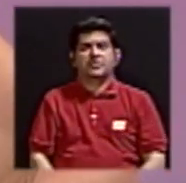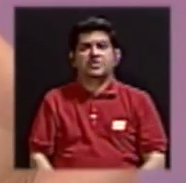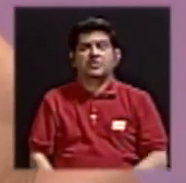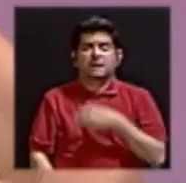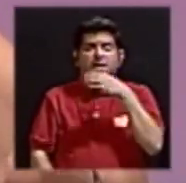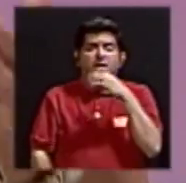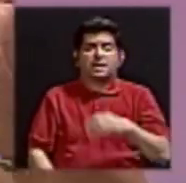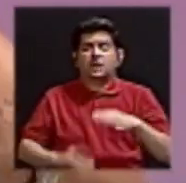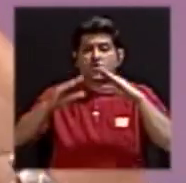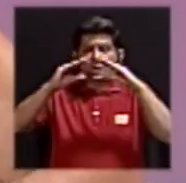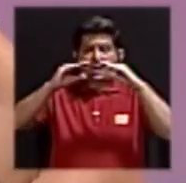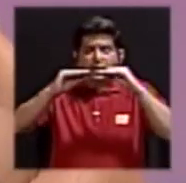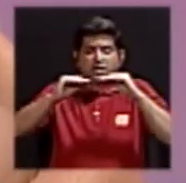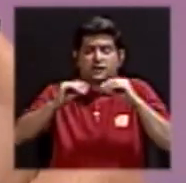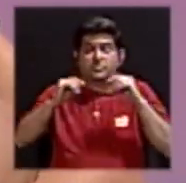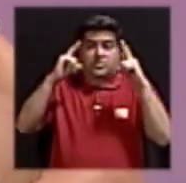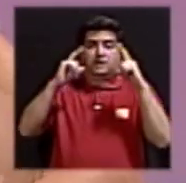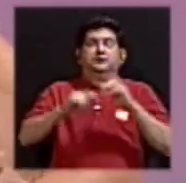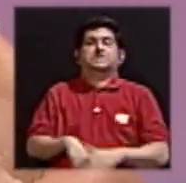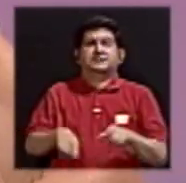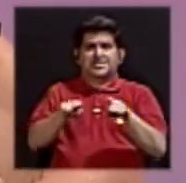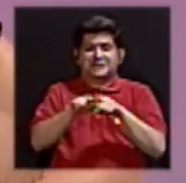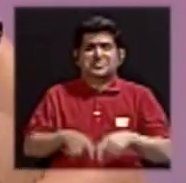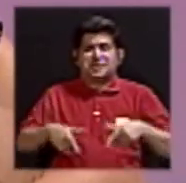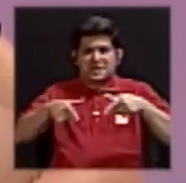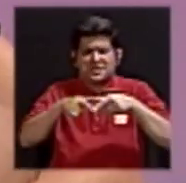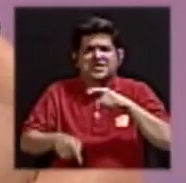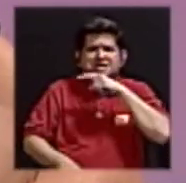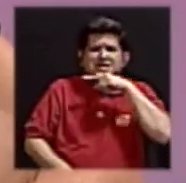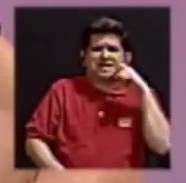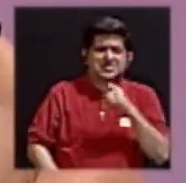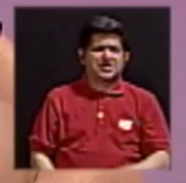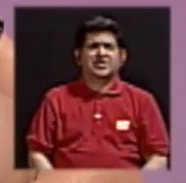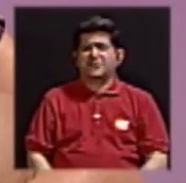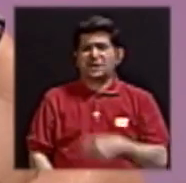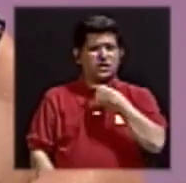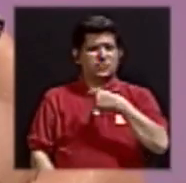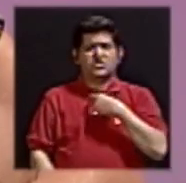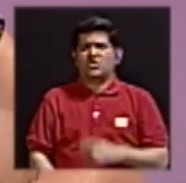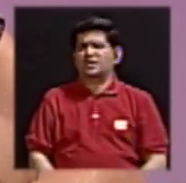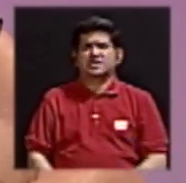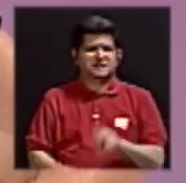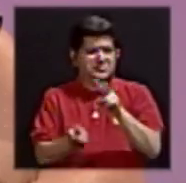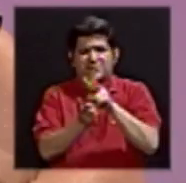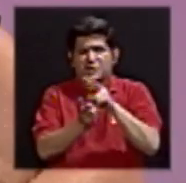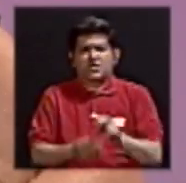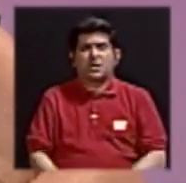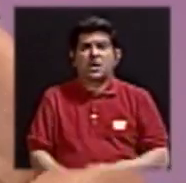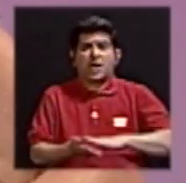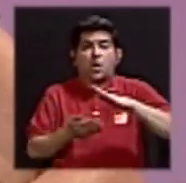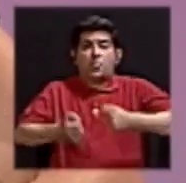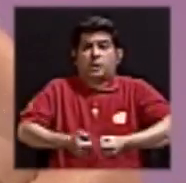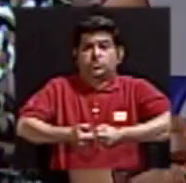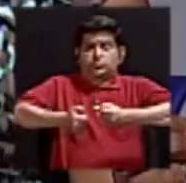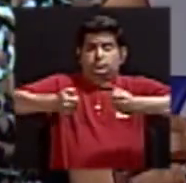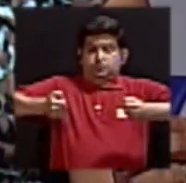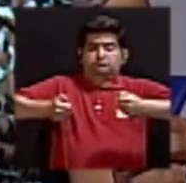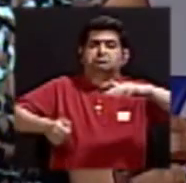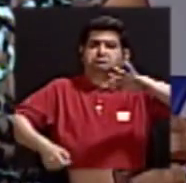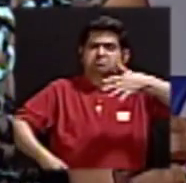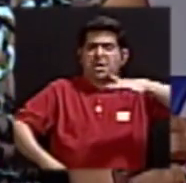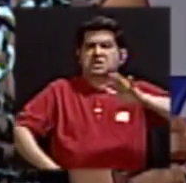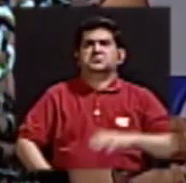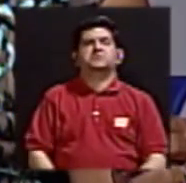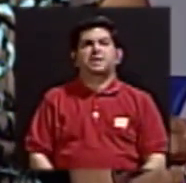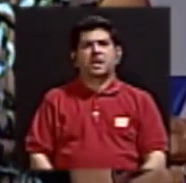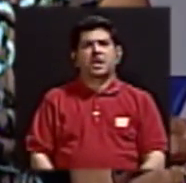calores a medianoche, la resequedad vaginal, la pérdida del deseo sexual, usualmente hay aumento de peso. Más o menos